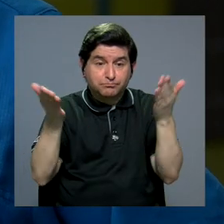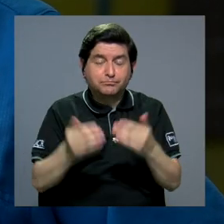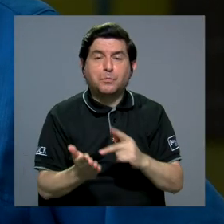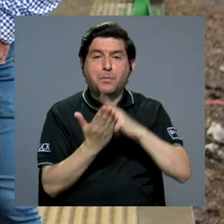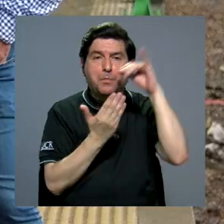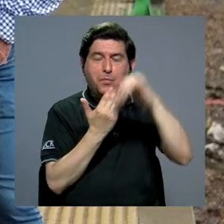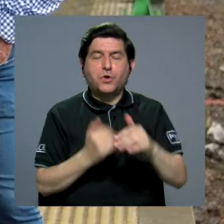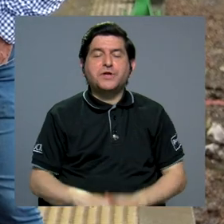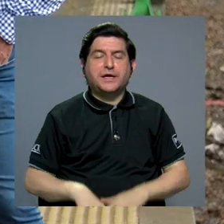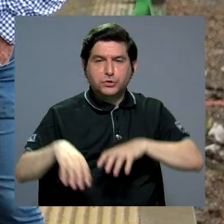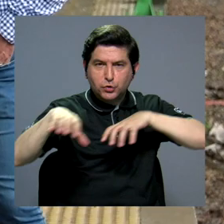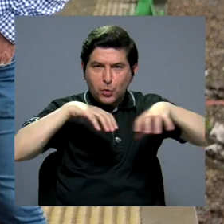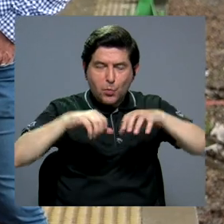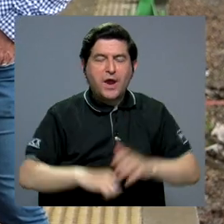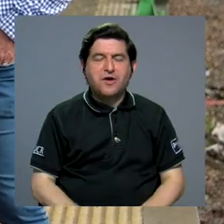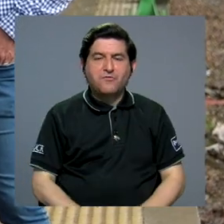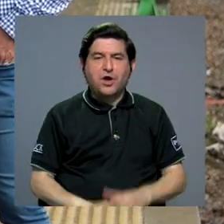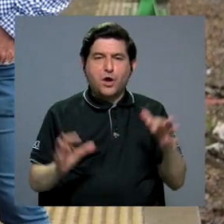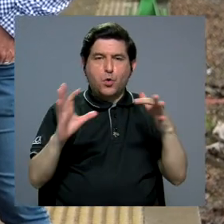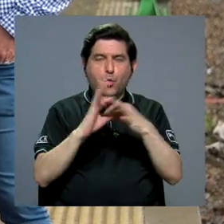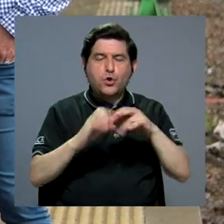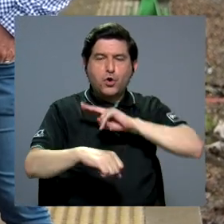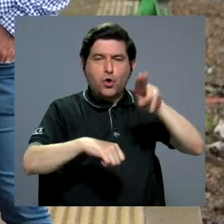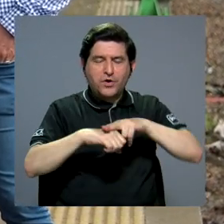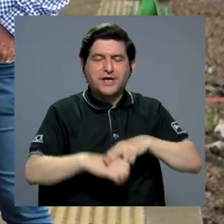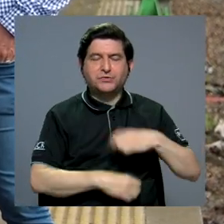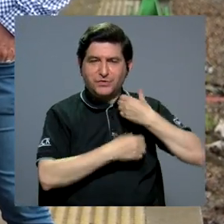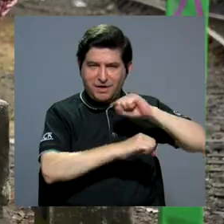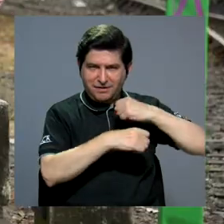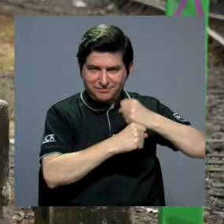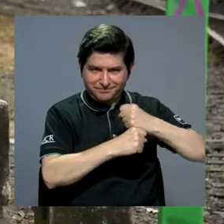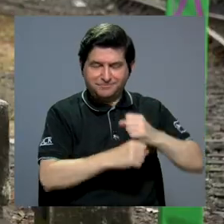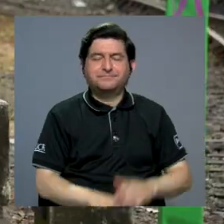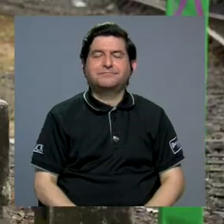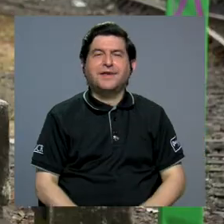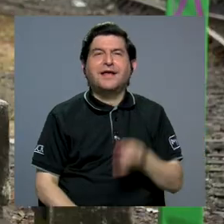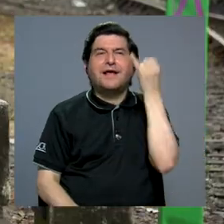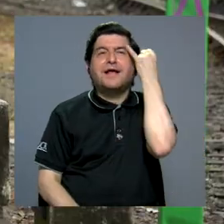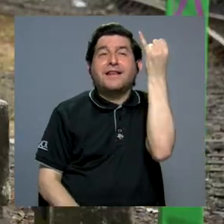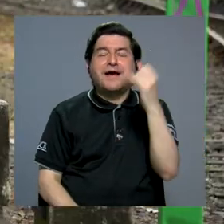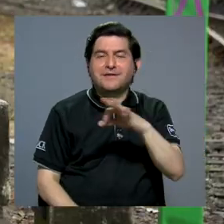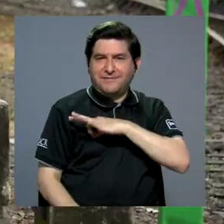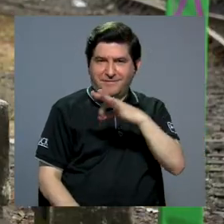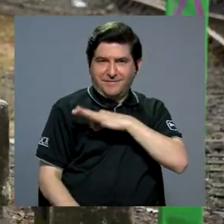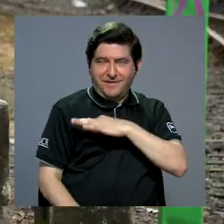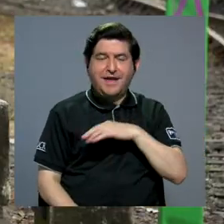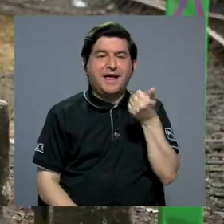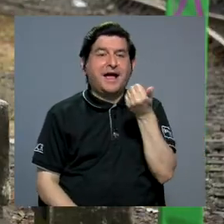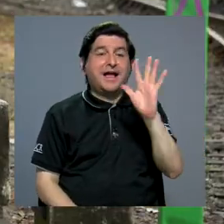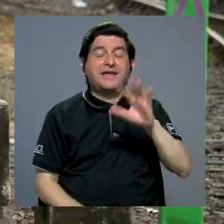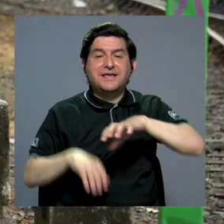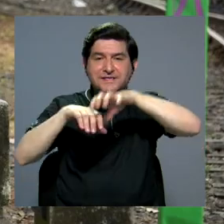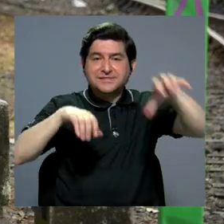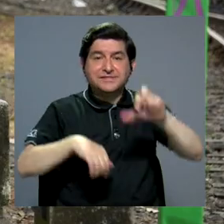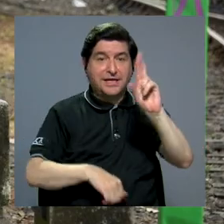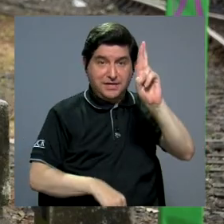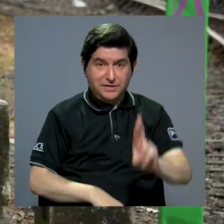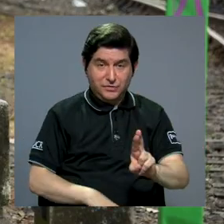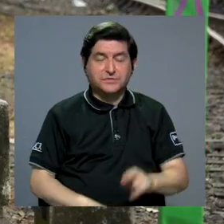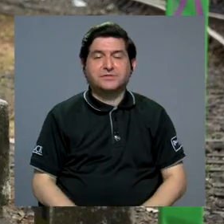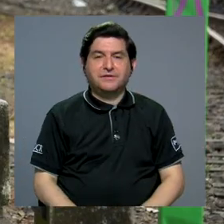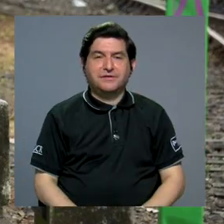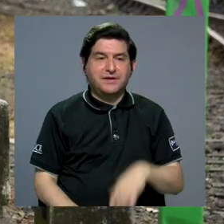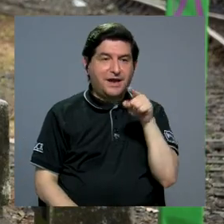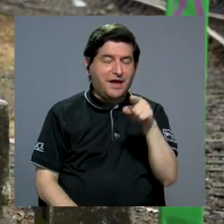por el Proyecto MUEVE de la Unión Nacional de Gobiernos Locales. La iniciativa beneficiará a 15 cantones de Costa Rica,